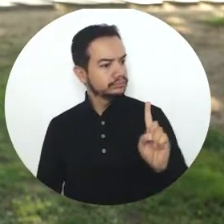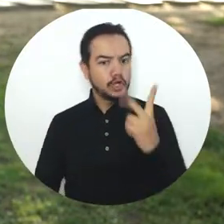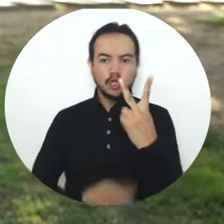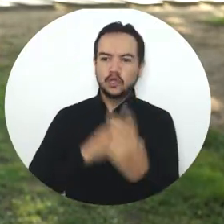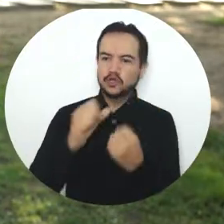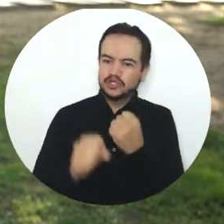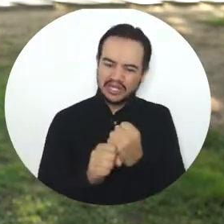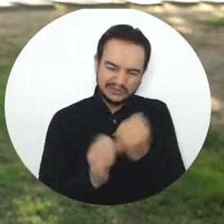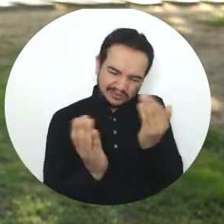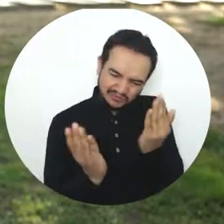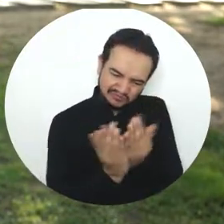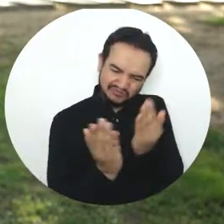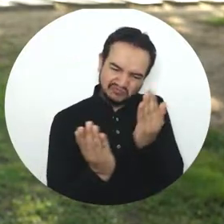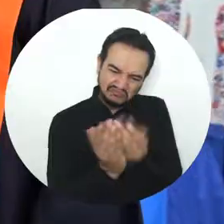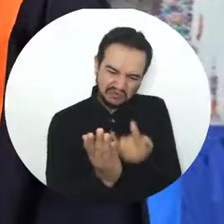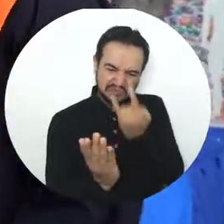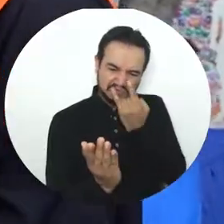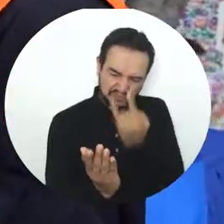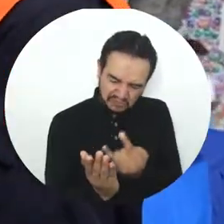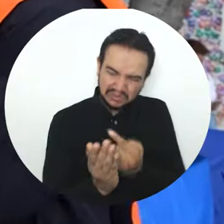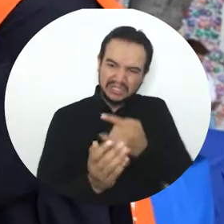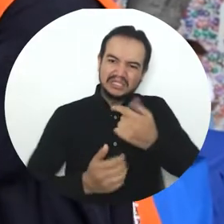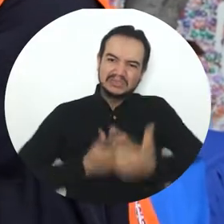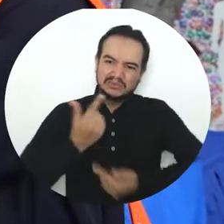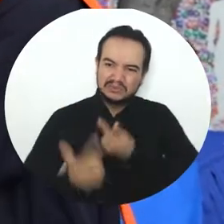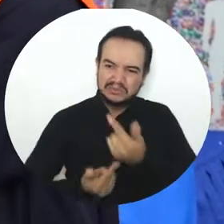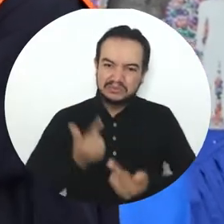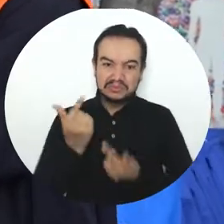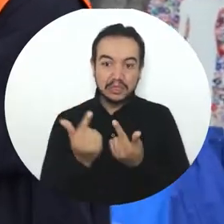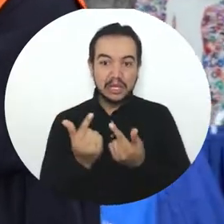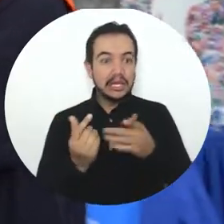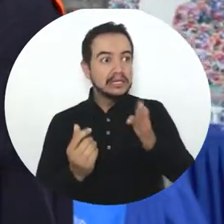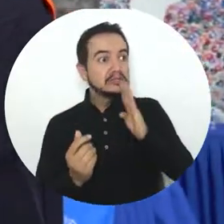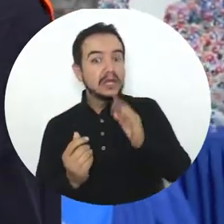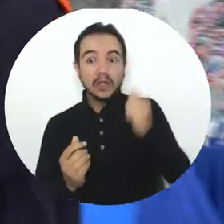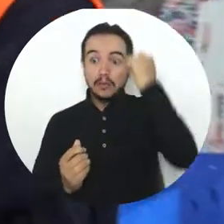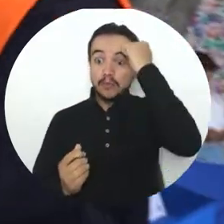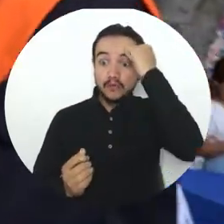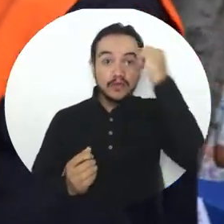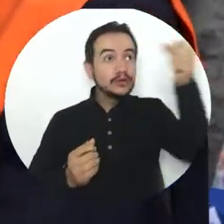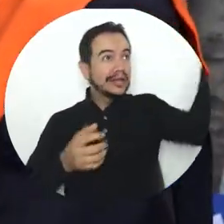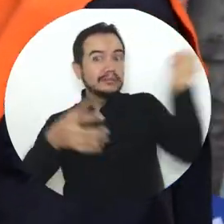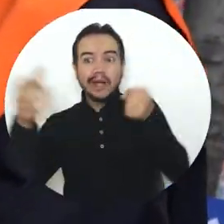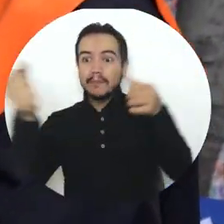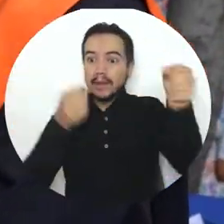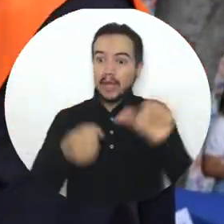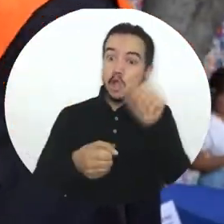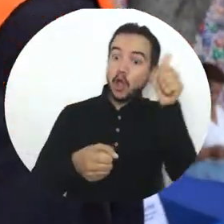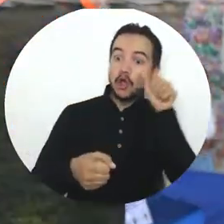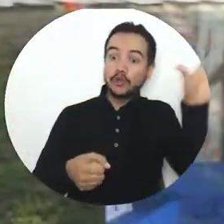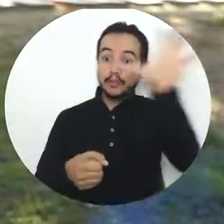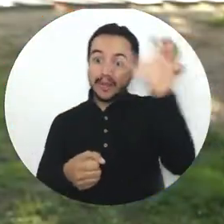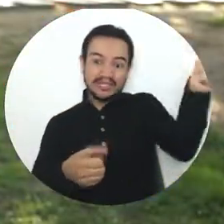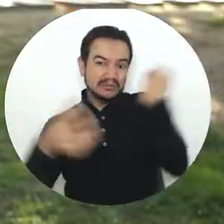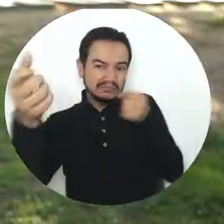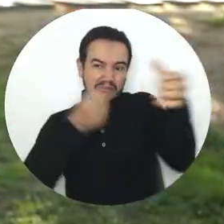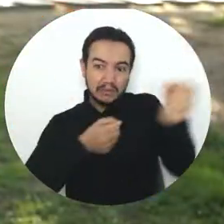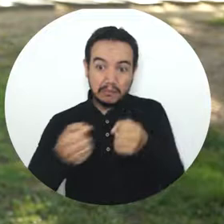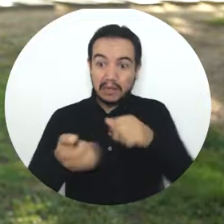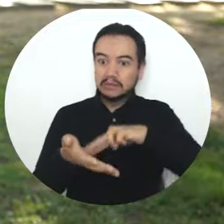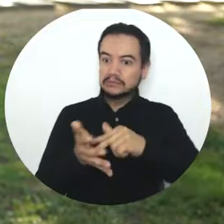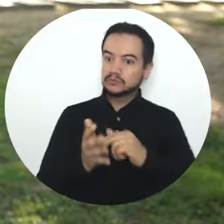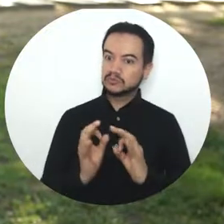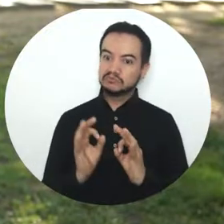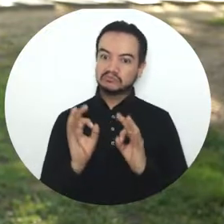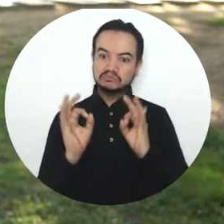entrega, de mucho estudio. Tuvimos una oportunidad de contar con maestros internacionales que permitió darle ese plus a